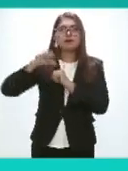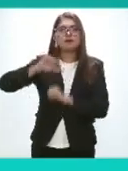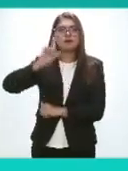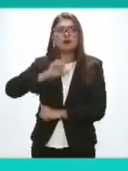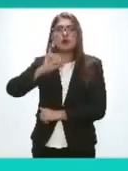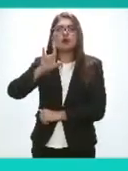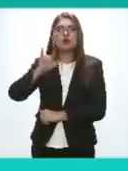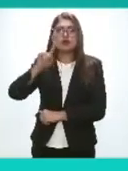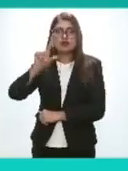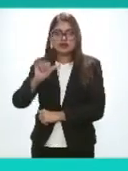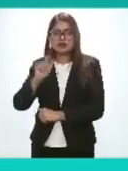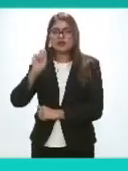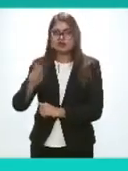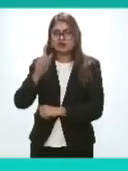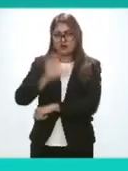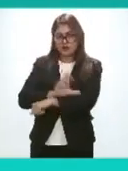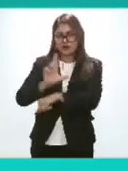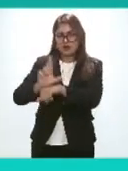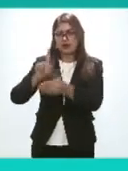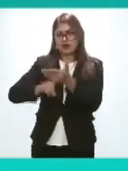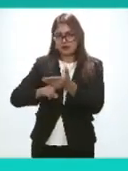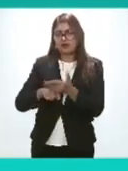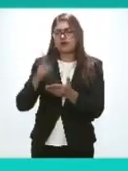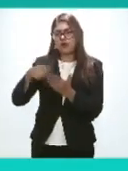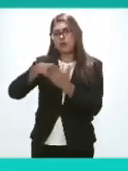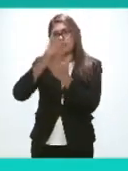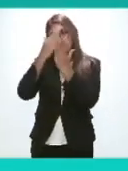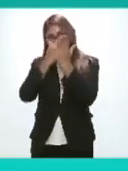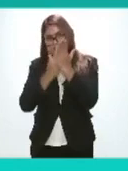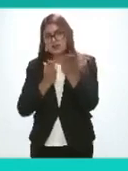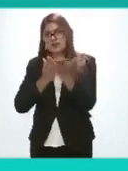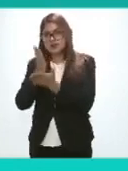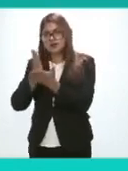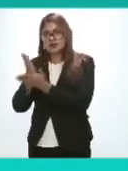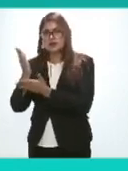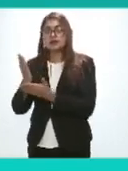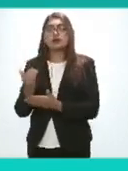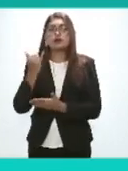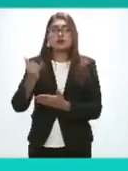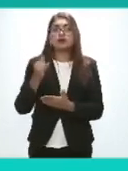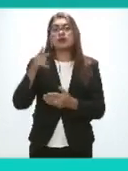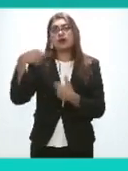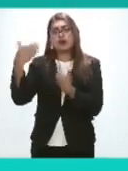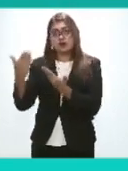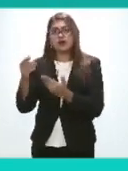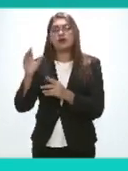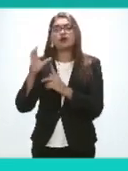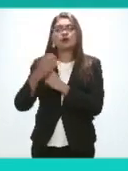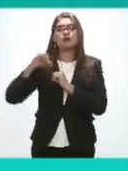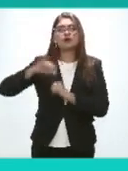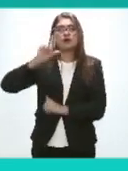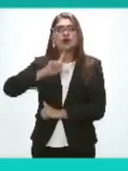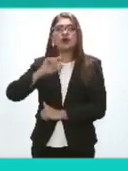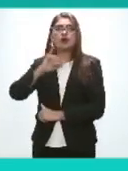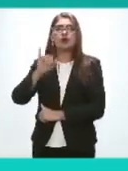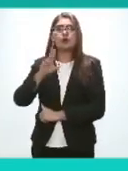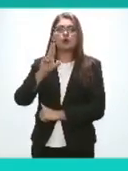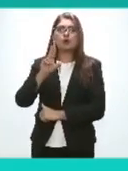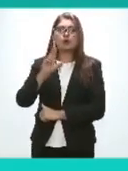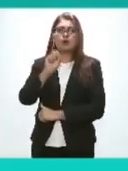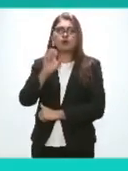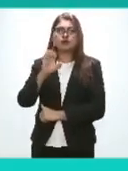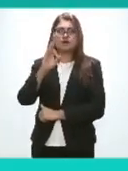integrante de la comisión de políticas de acceso y de estado abierto así como la comisionada josefina román vergara y por supuesto de la comisionada